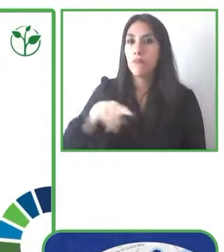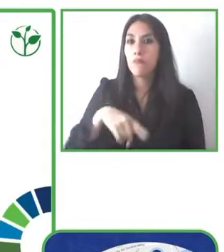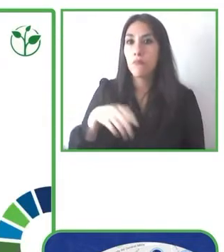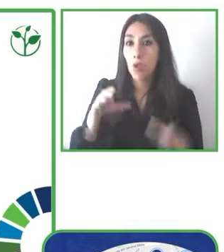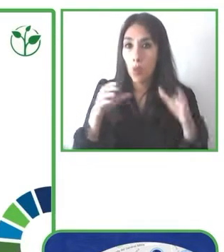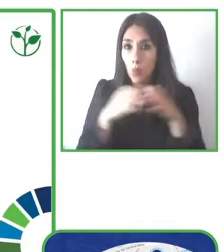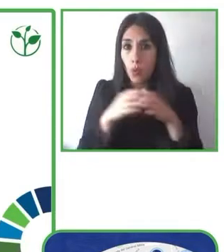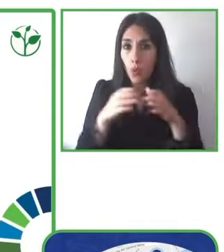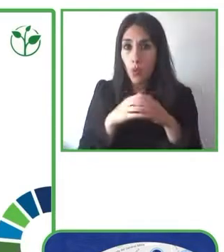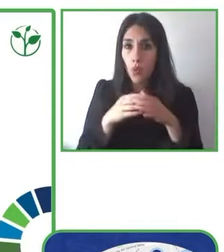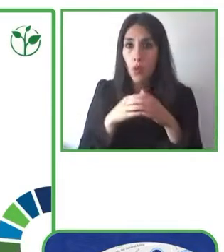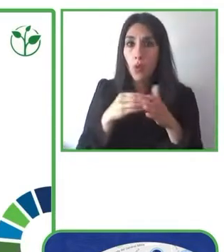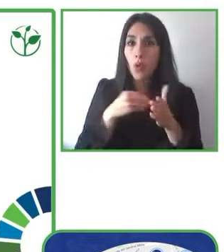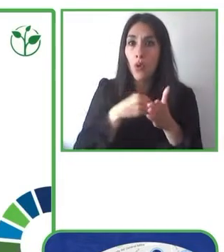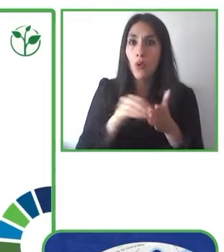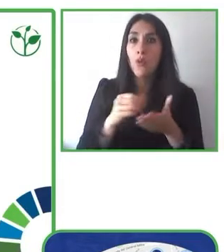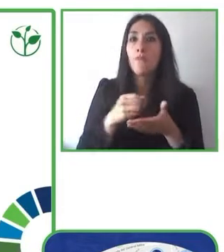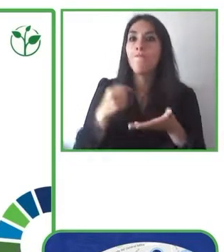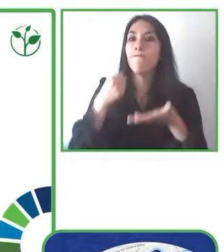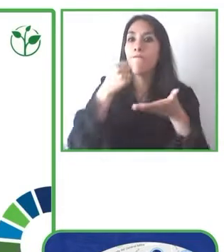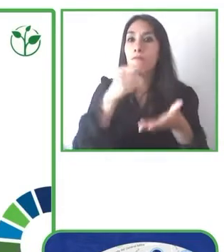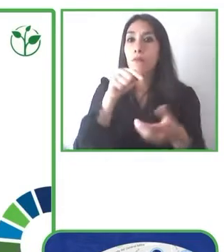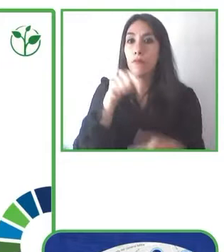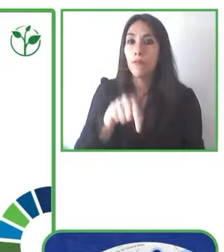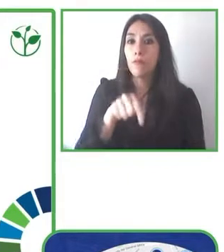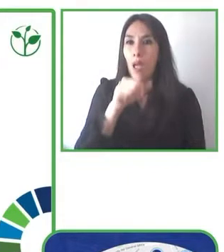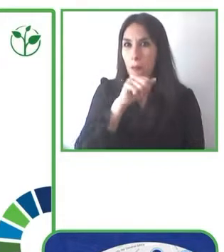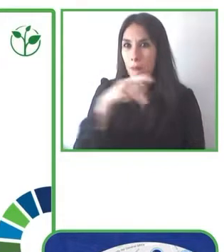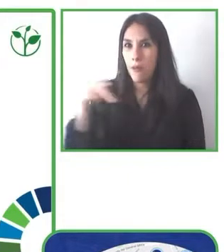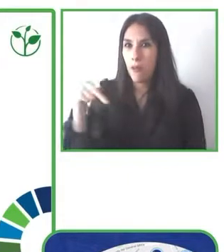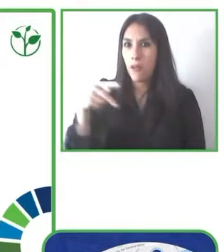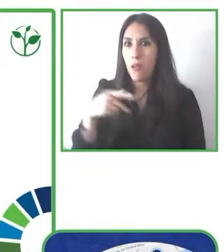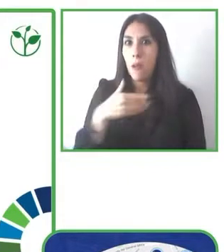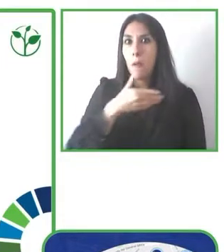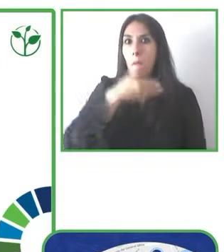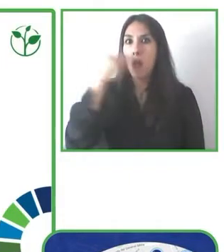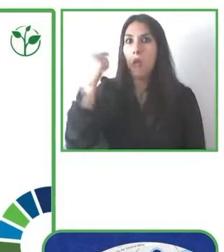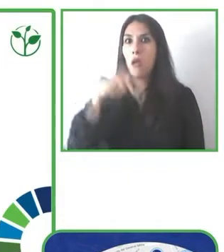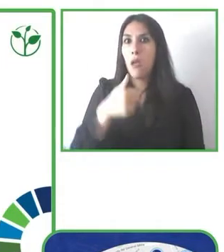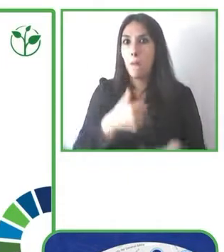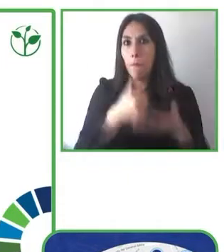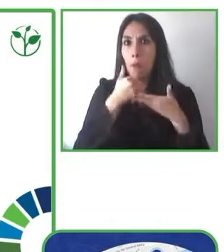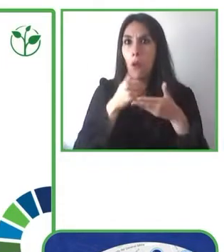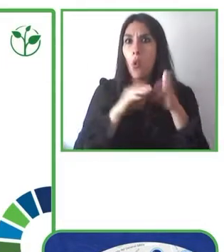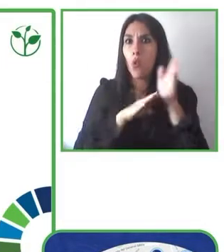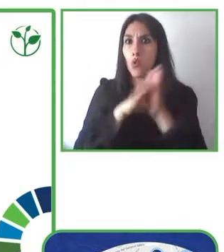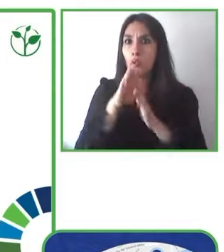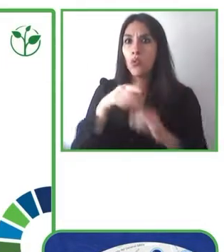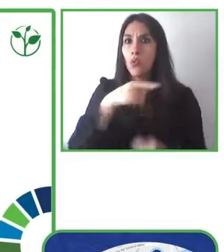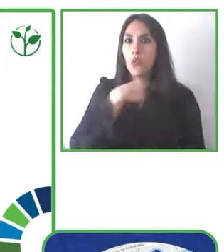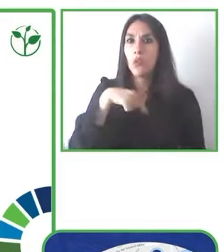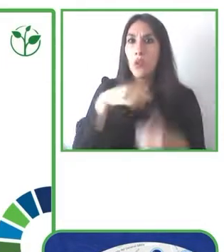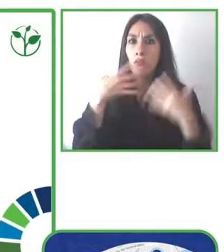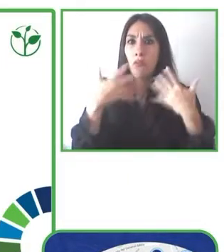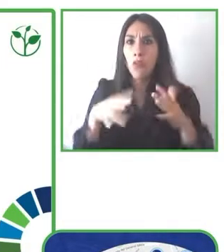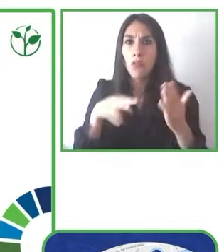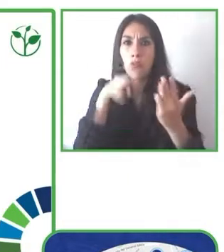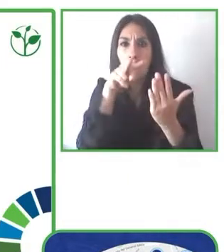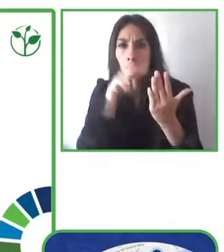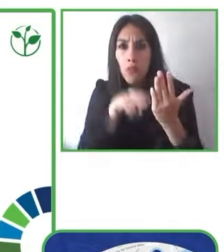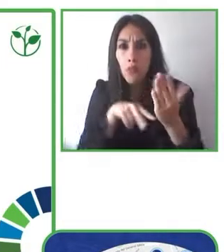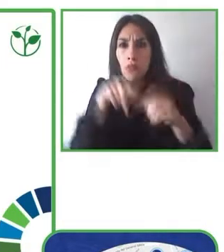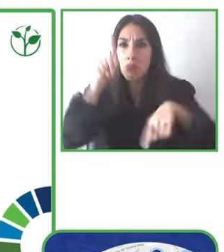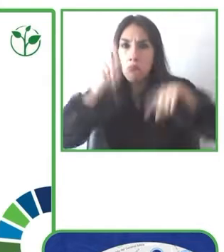Hemos conseguido ya unos, digamos, unas estadísticas significativas cumpliendo con tres odeses